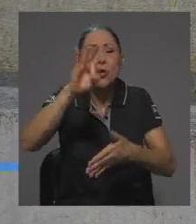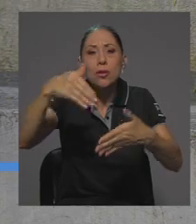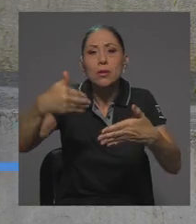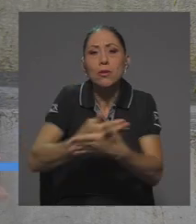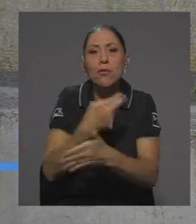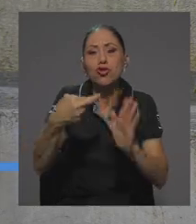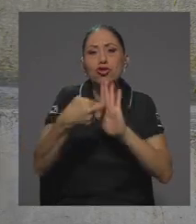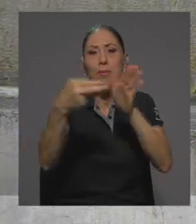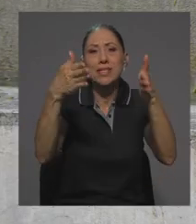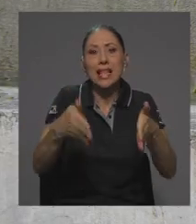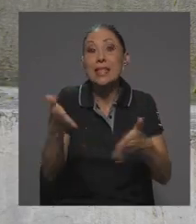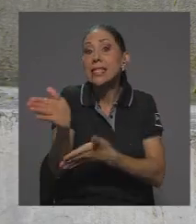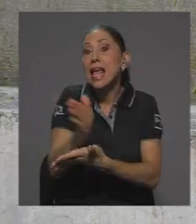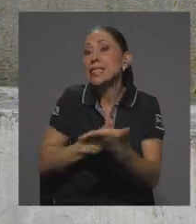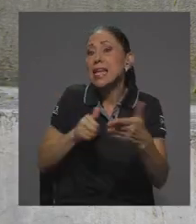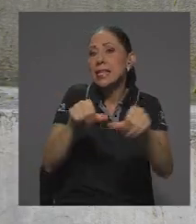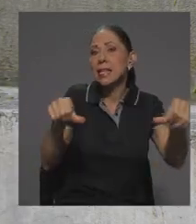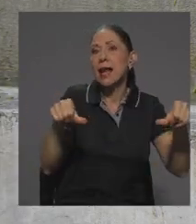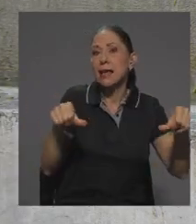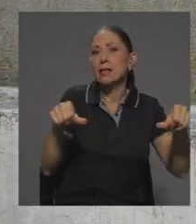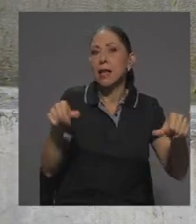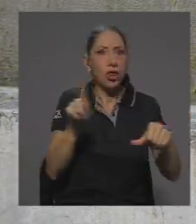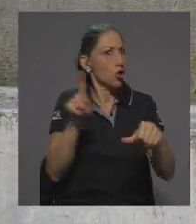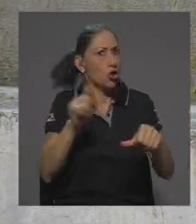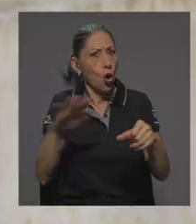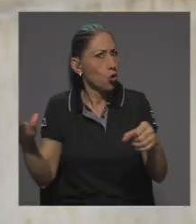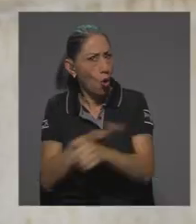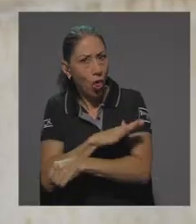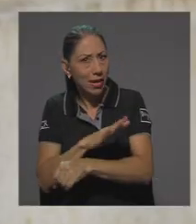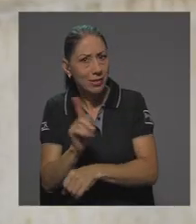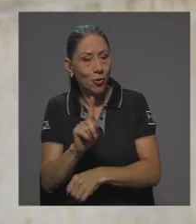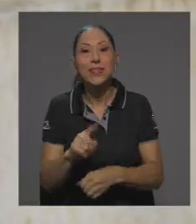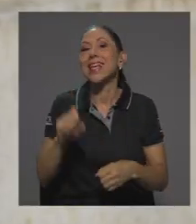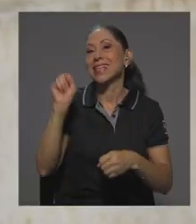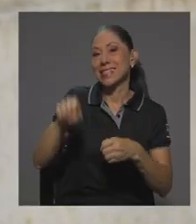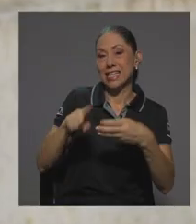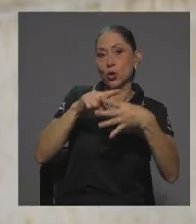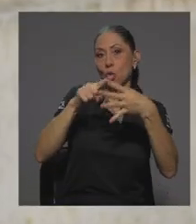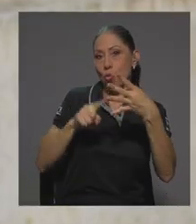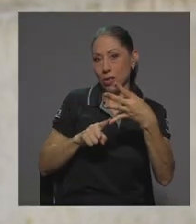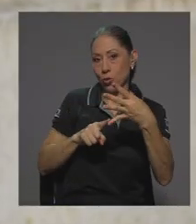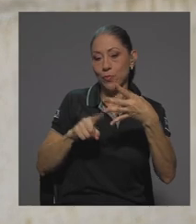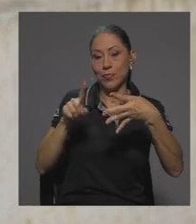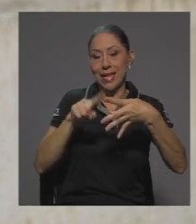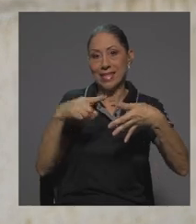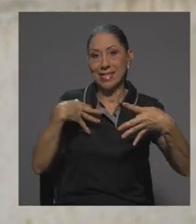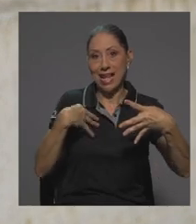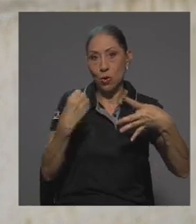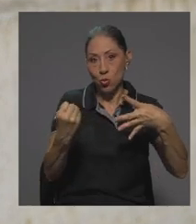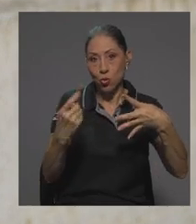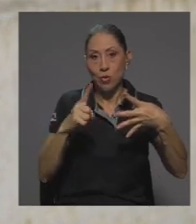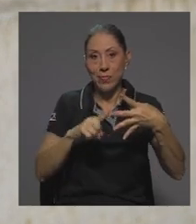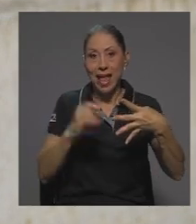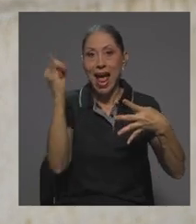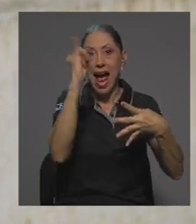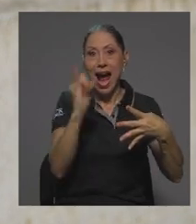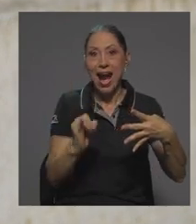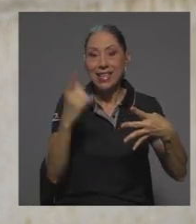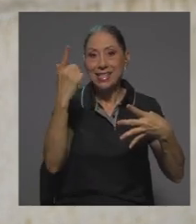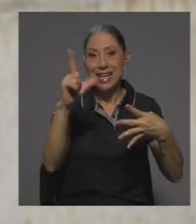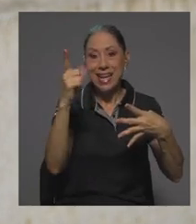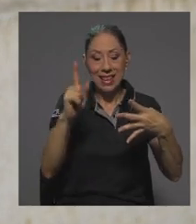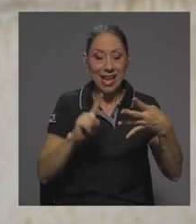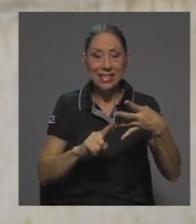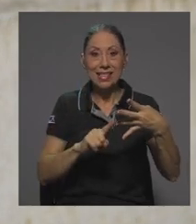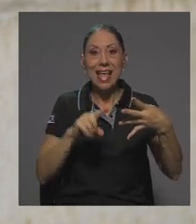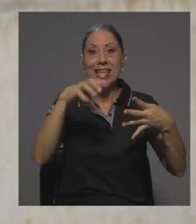representantes en ciertas áreas, no en todas. ¿Cómo está este proceso? Sí, son cuatro áreas las que vamos a elegir, sería salud, artes y letras,